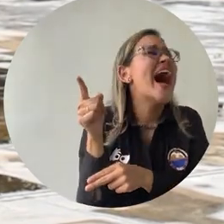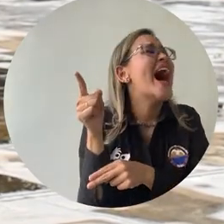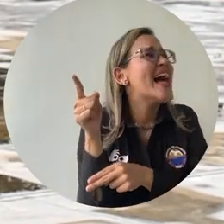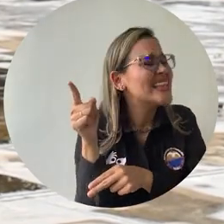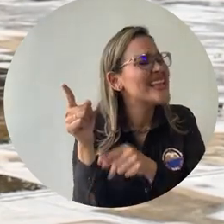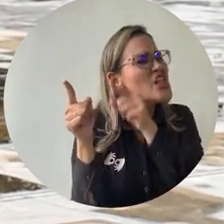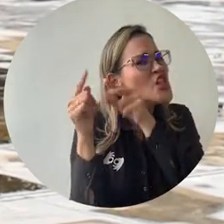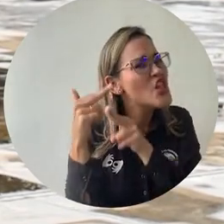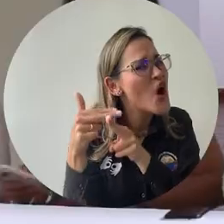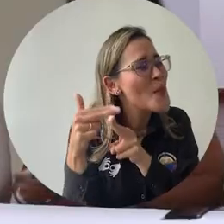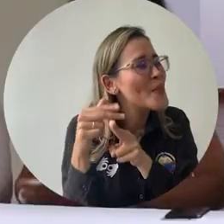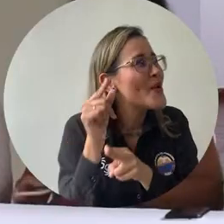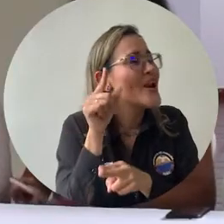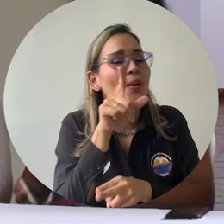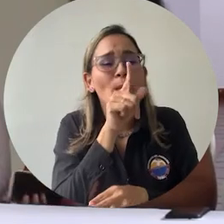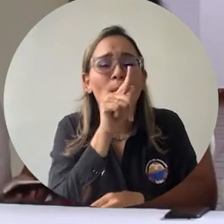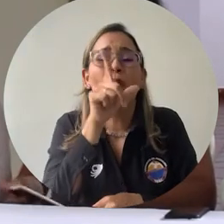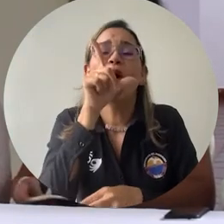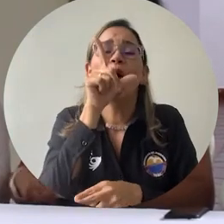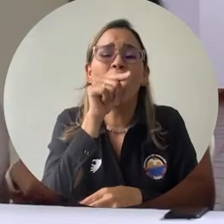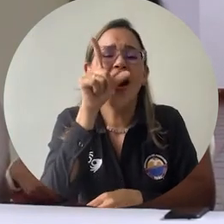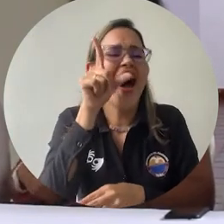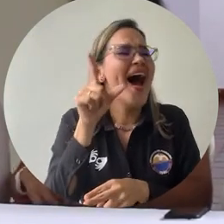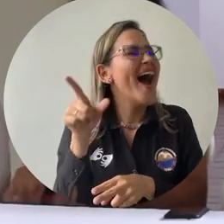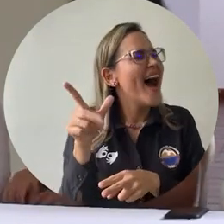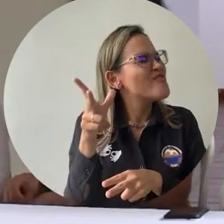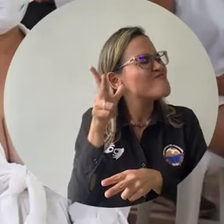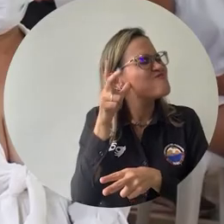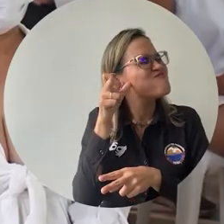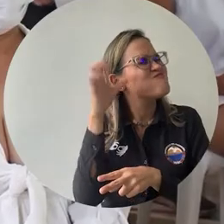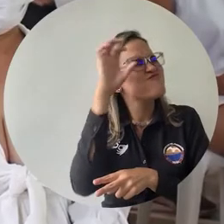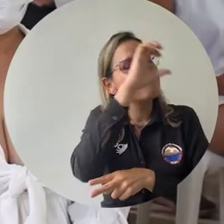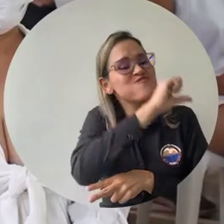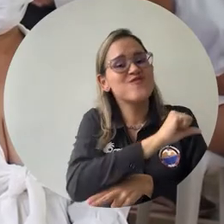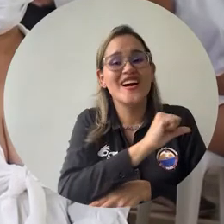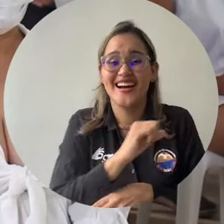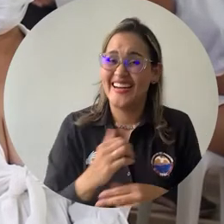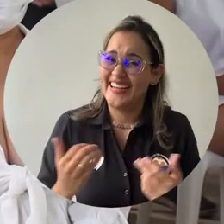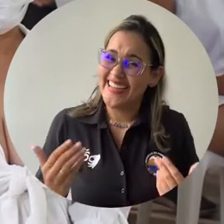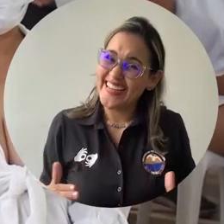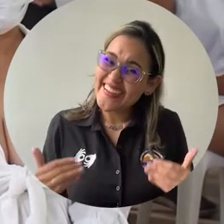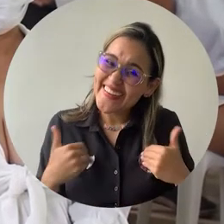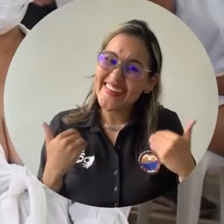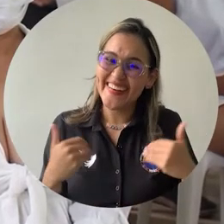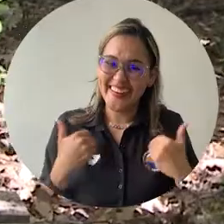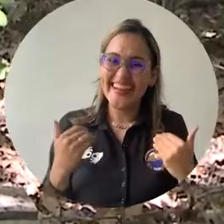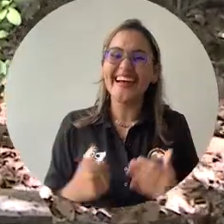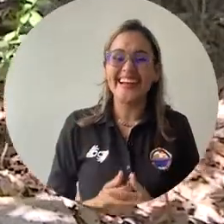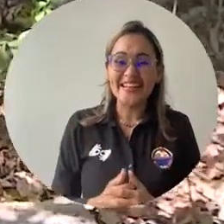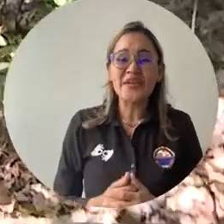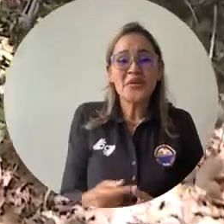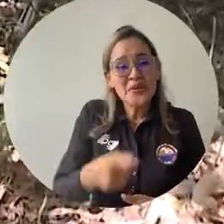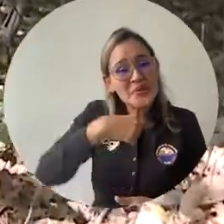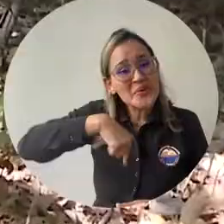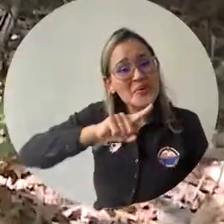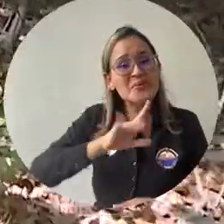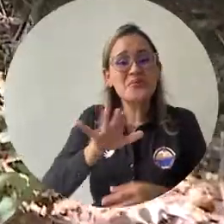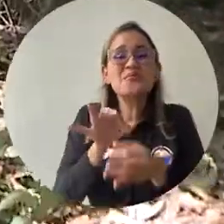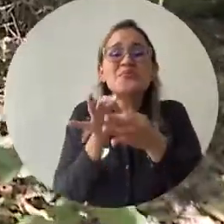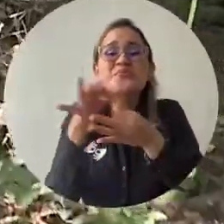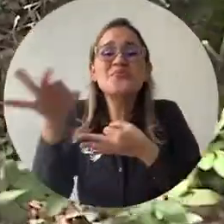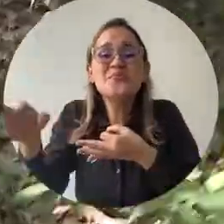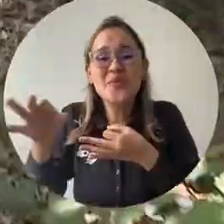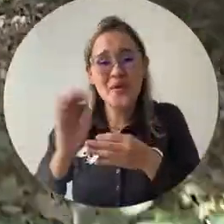cuando ya la puede distinguir por sus cantos, por sus sonidos, a nosotros, de la institución que está ubicada en una zona rural,